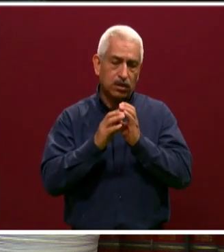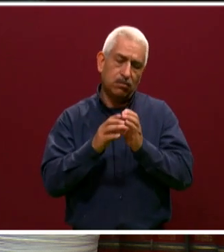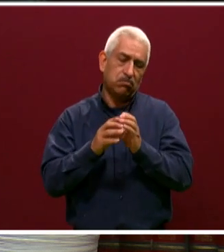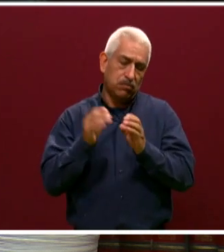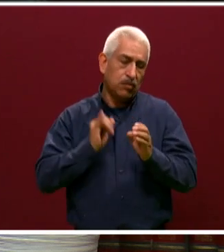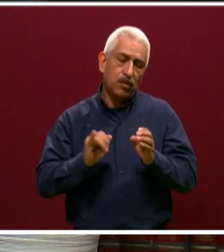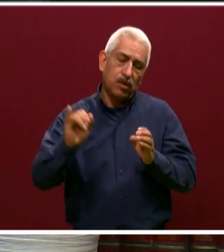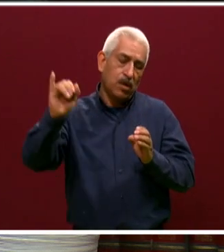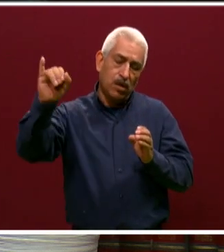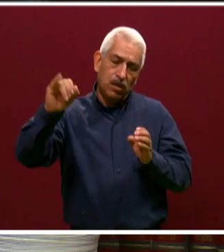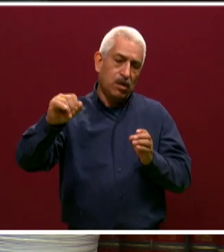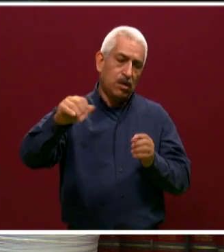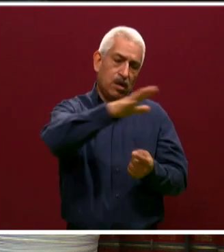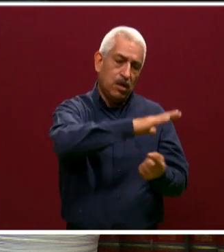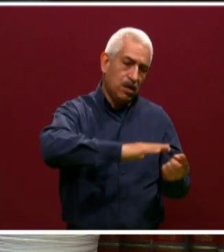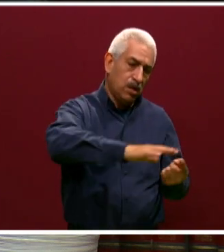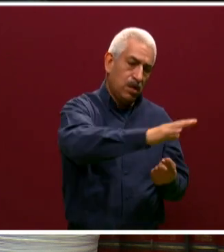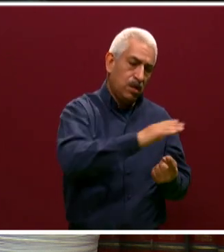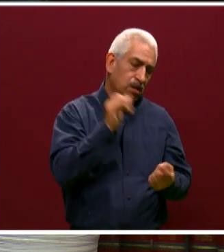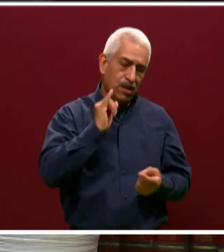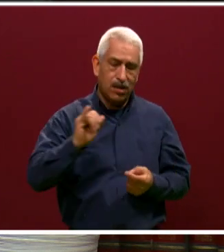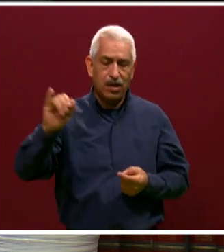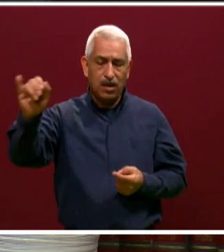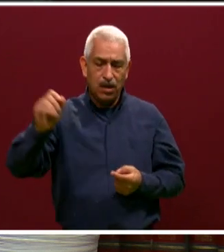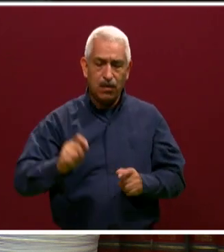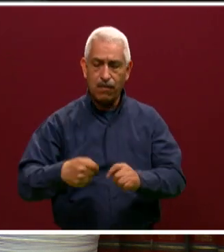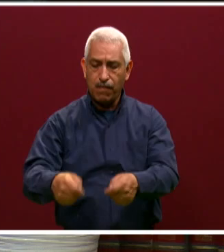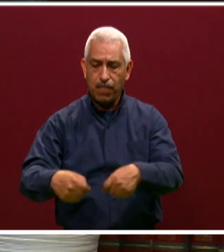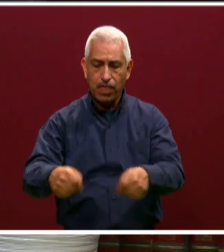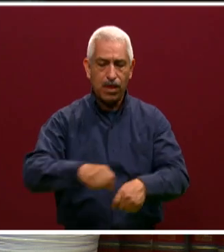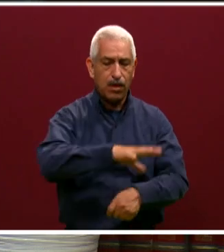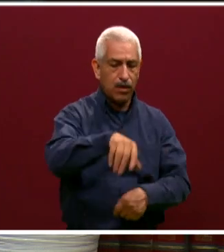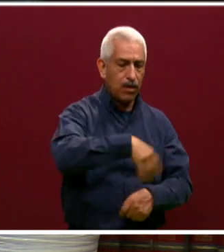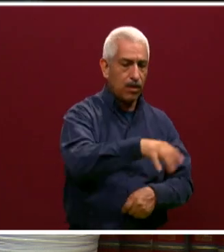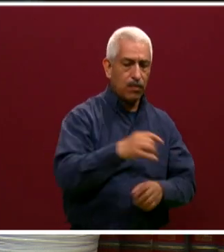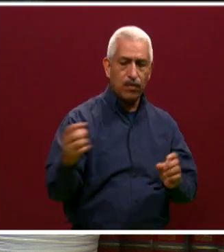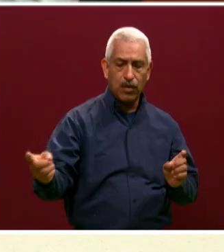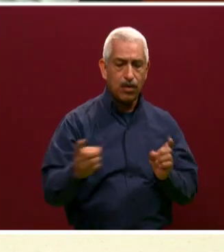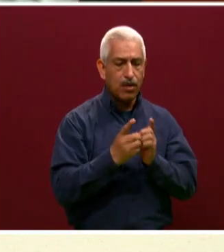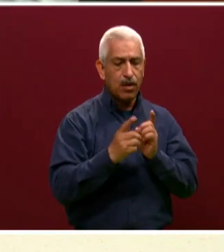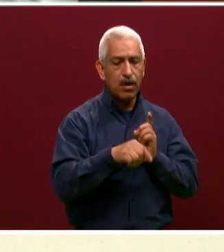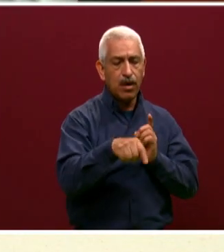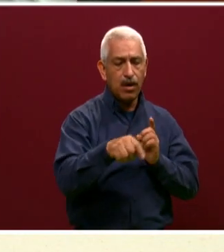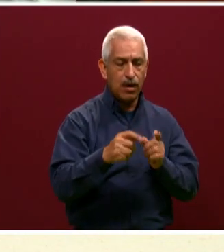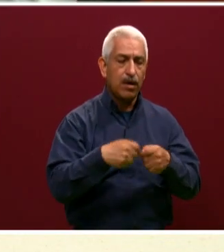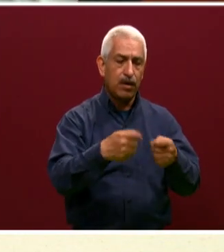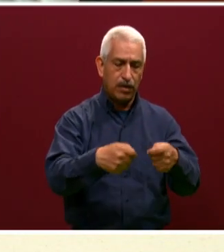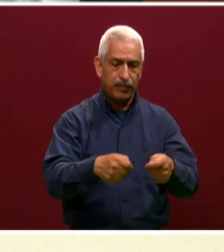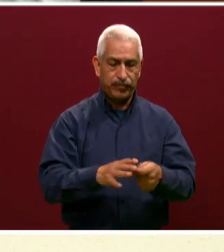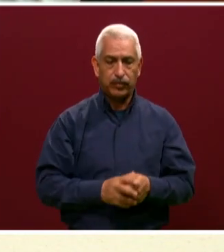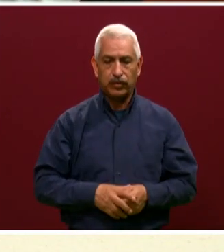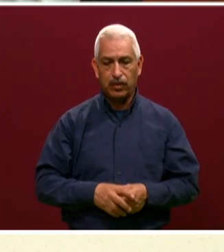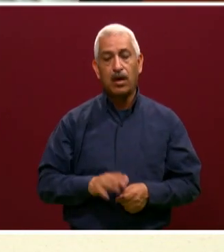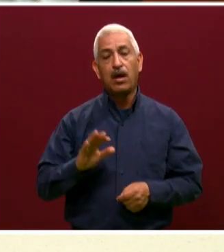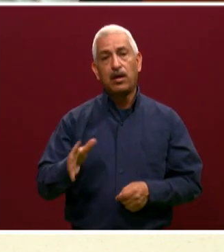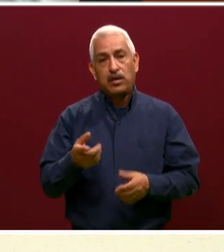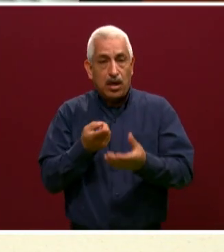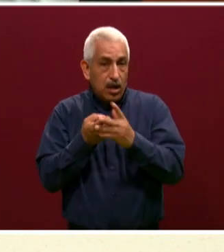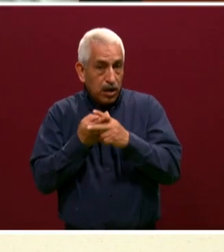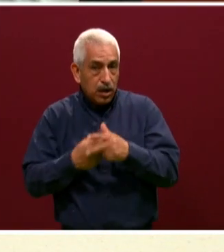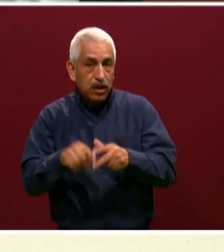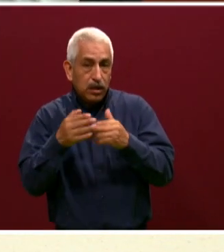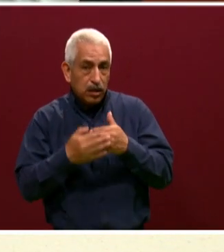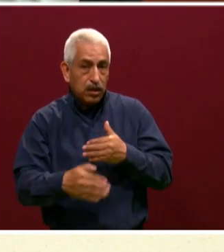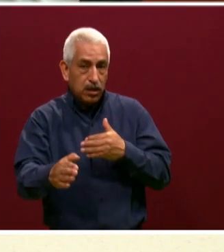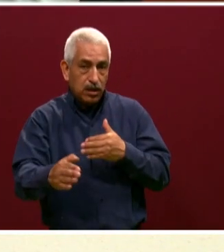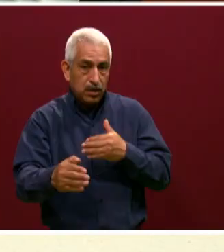actividades. Muy bien. Lo estamos logrando. Y ya va a iniciar el proceso de preinscripciones. Así es. El proceso de preinscripción va a empezar a partir del 6 de